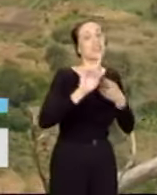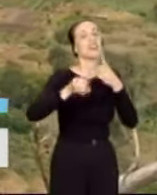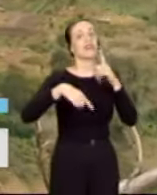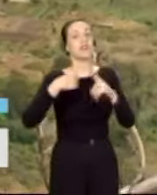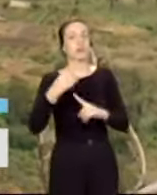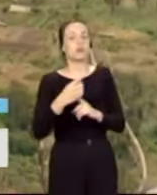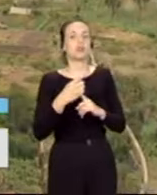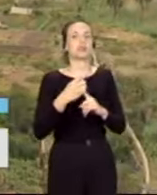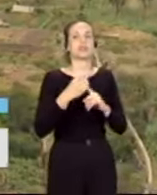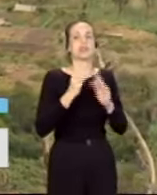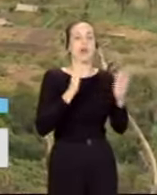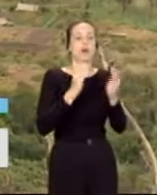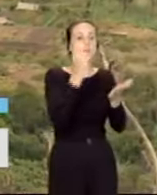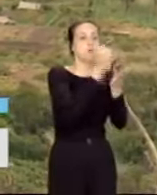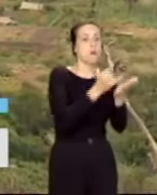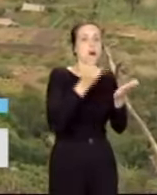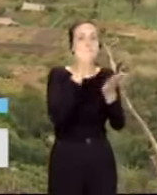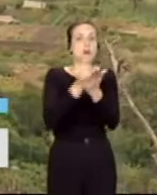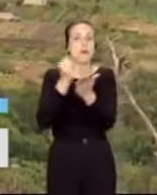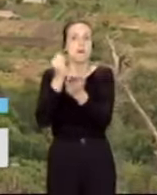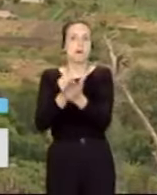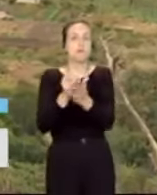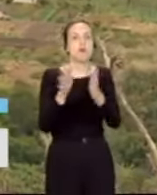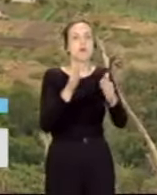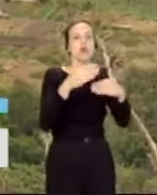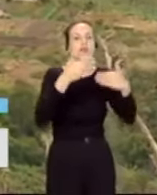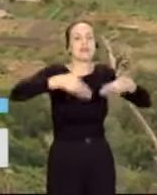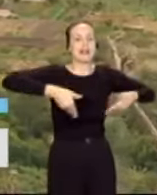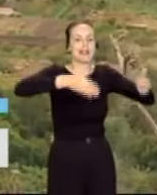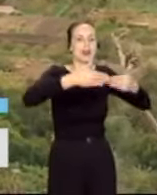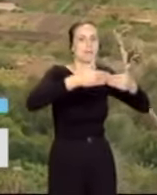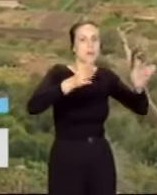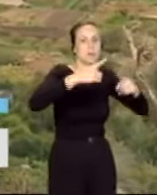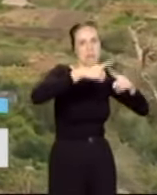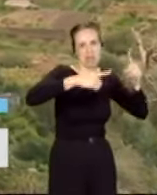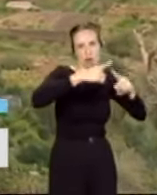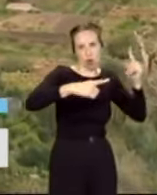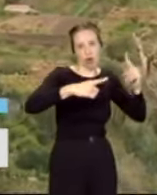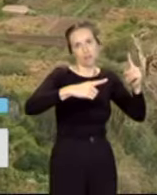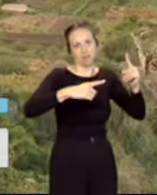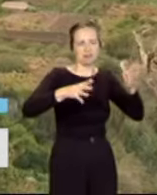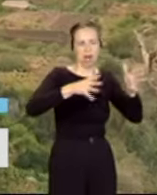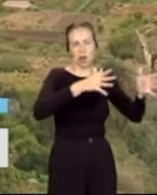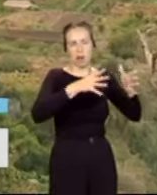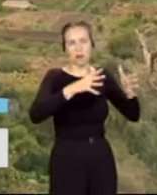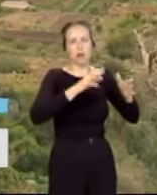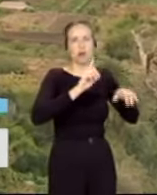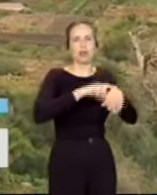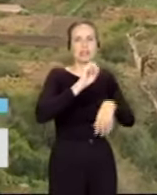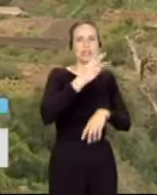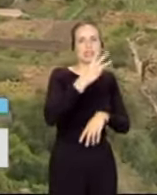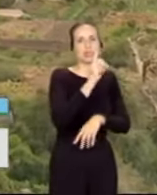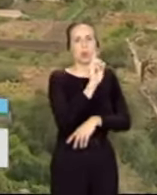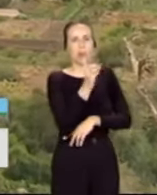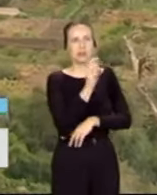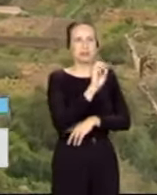y cada manga, pues se va abrir la carretera en torno a media hora para, calculamos que tres y cuarto, tres y media se